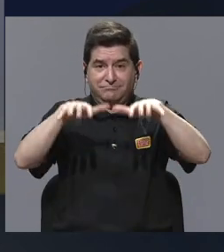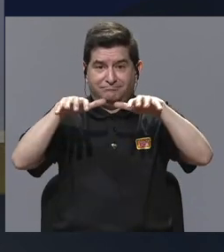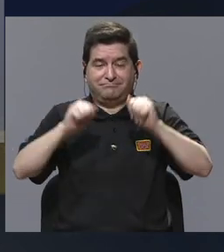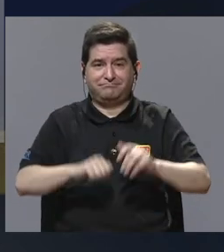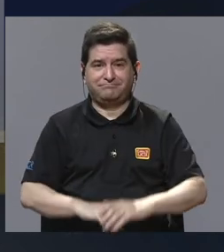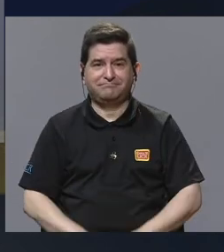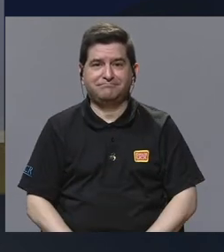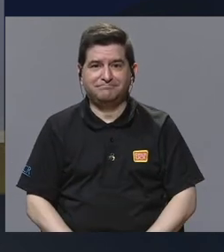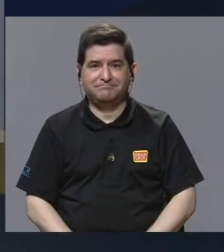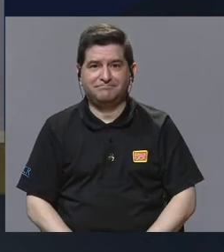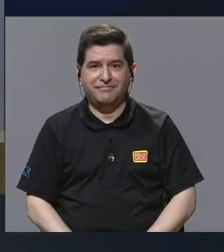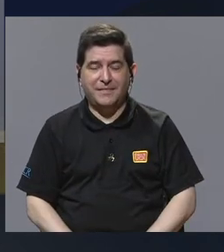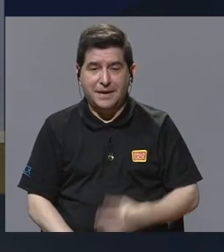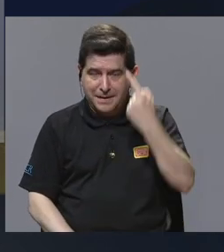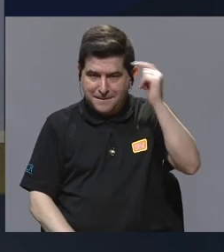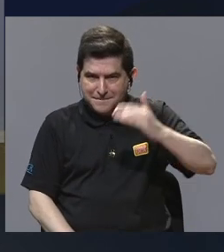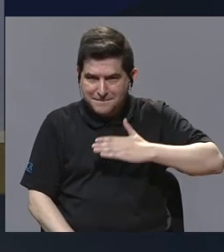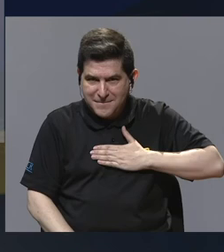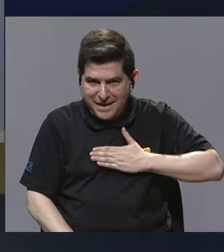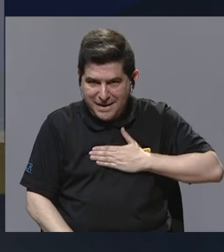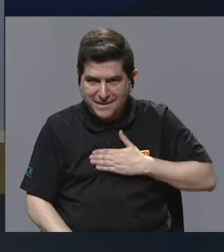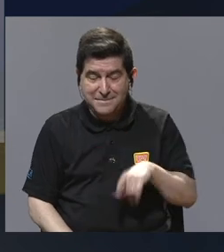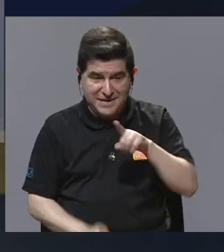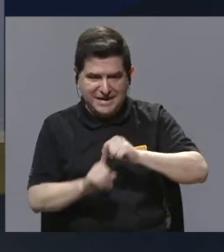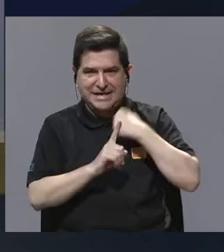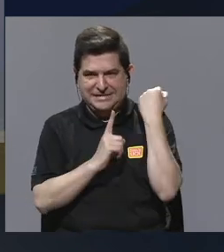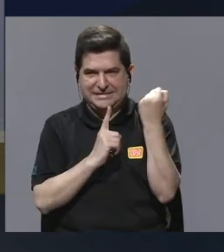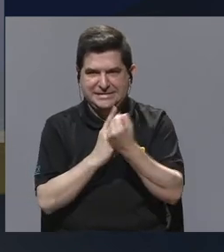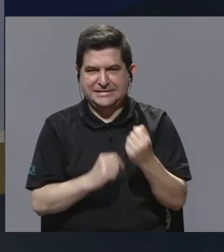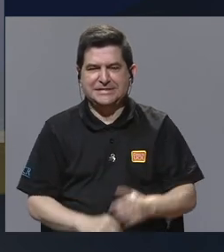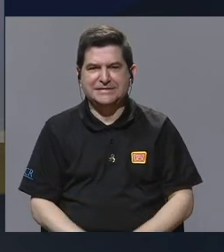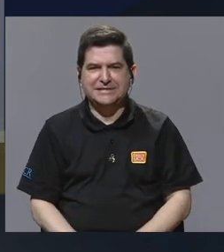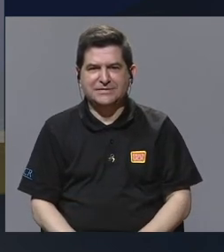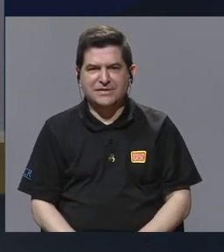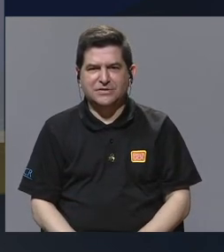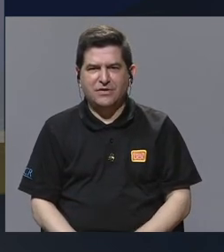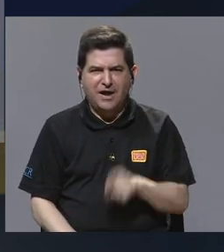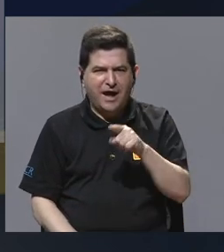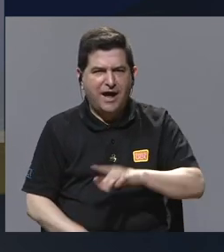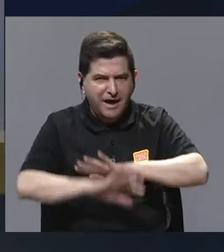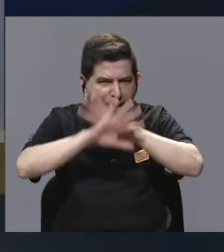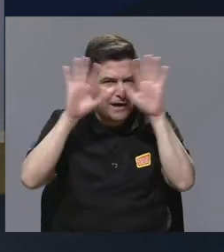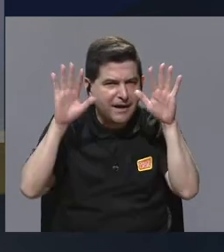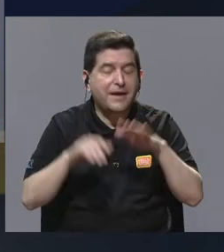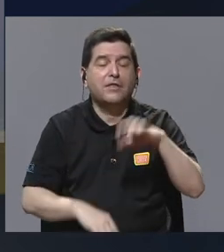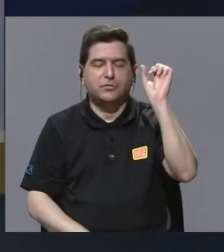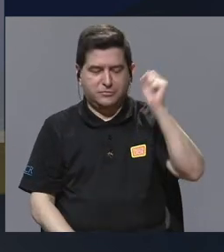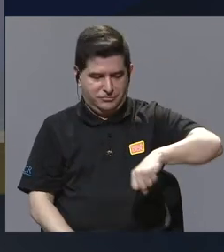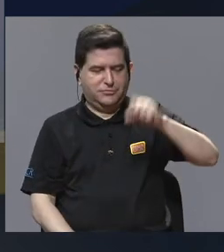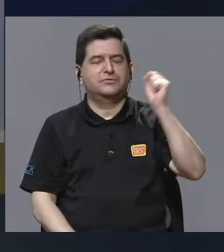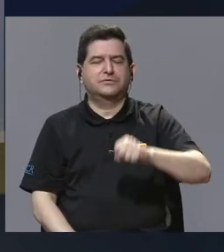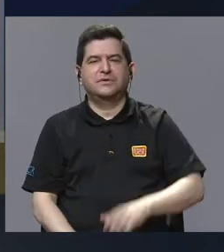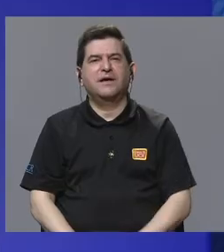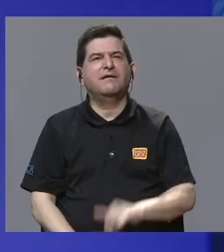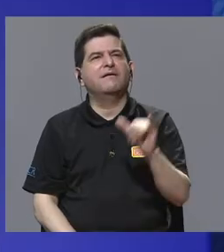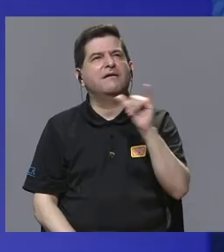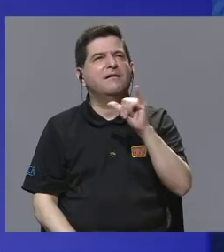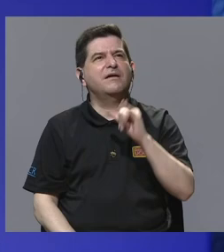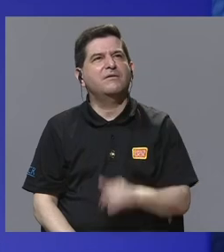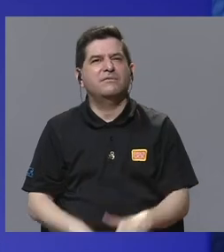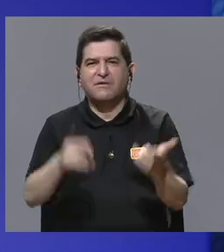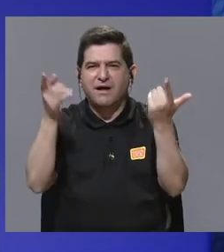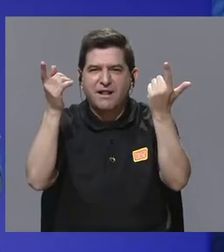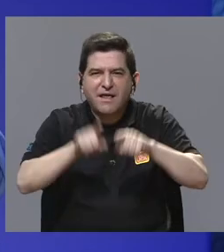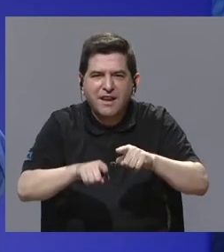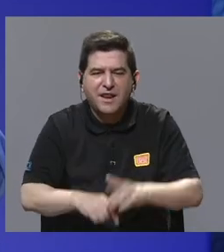Entonces, ese fue uno para mí muy como... Sí, revelador. Sí, revelador. Y como también el mismo